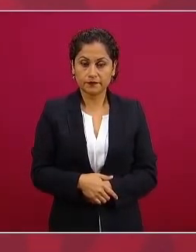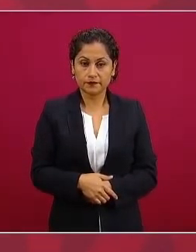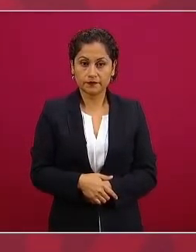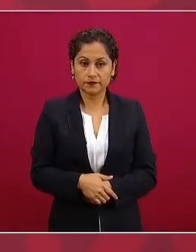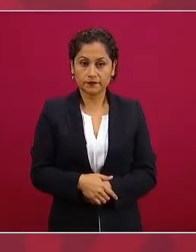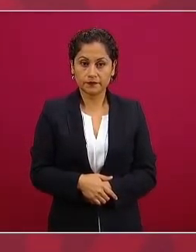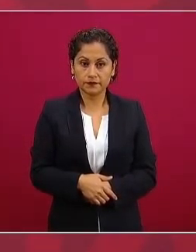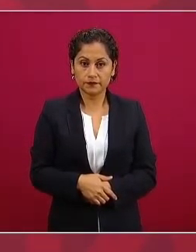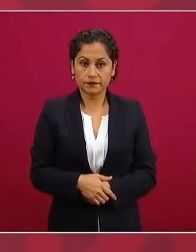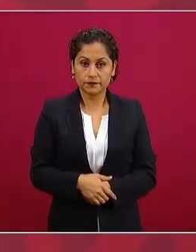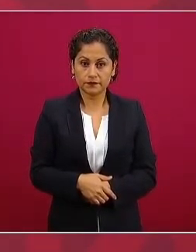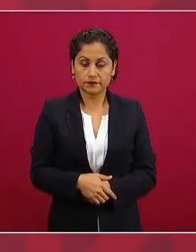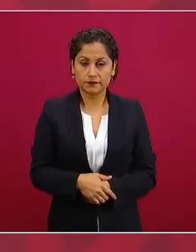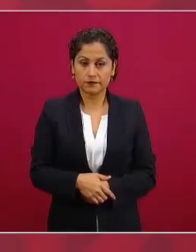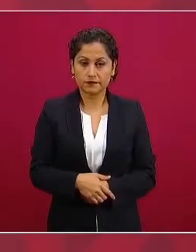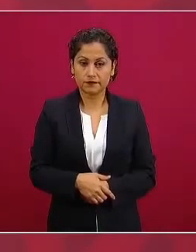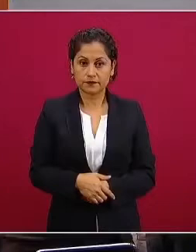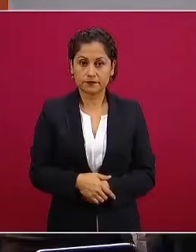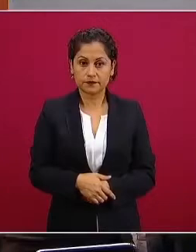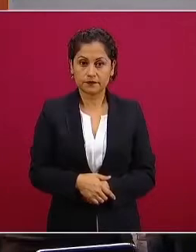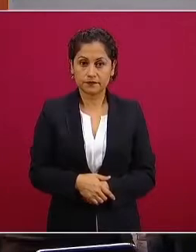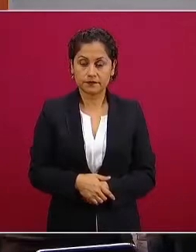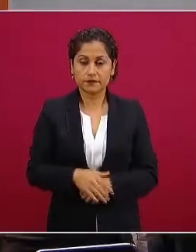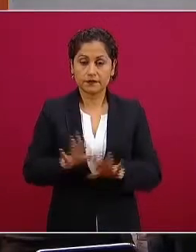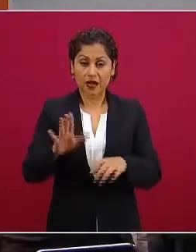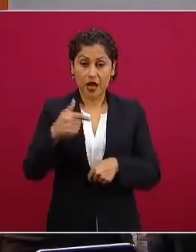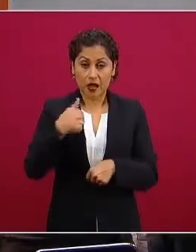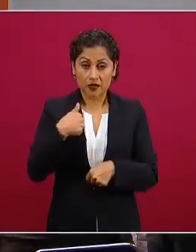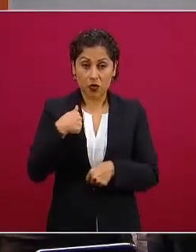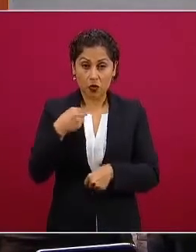no voy a estar de pleitizo